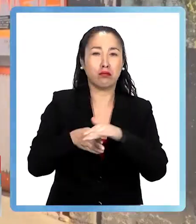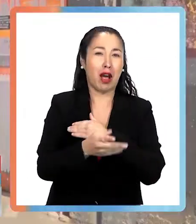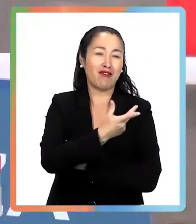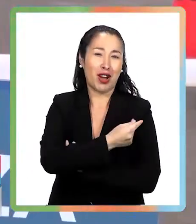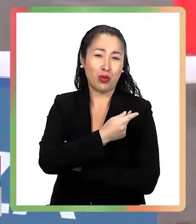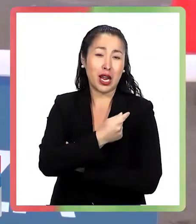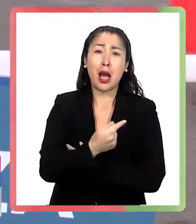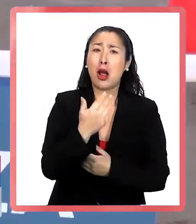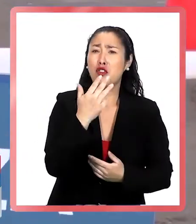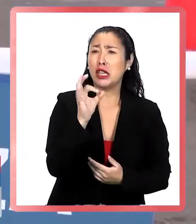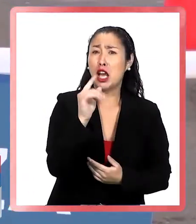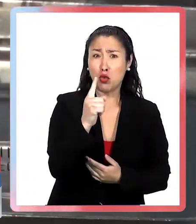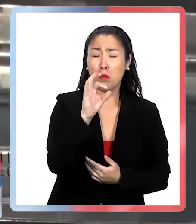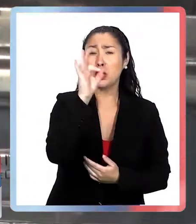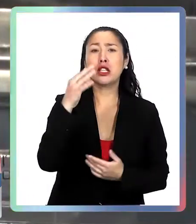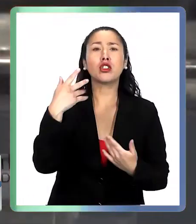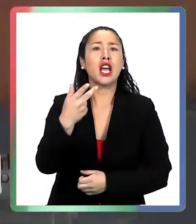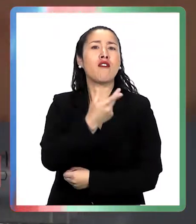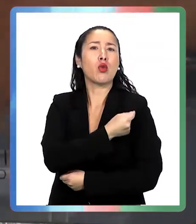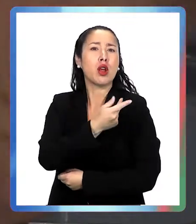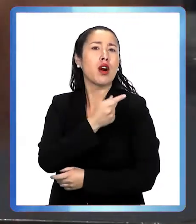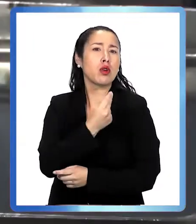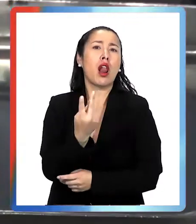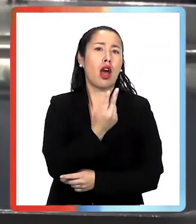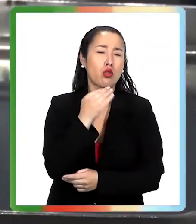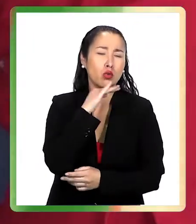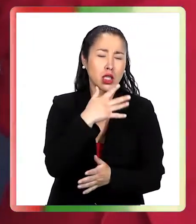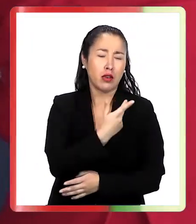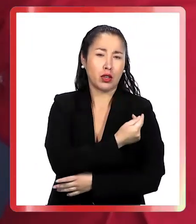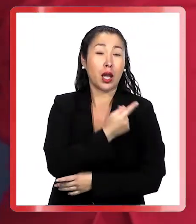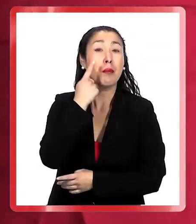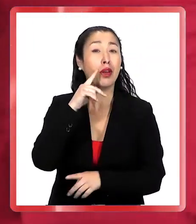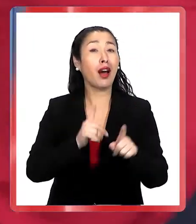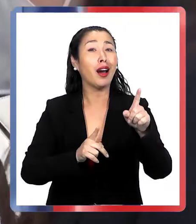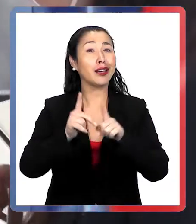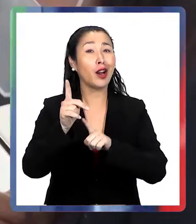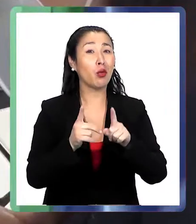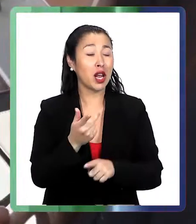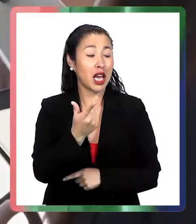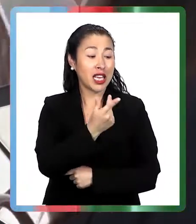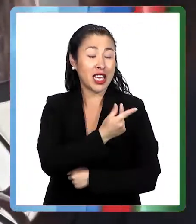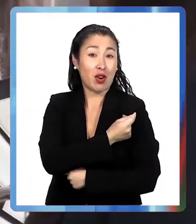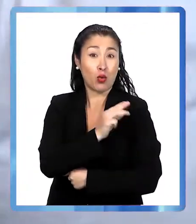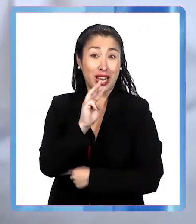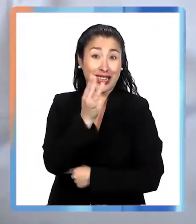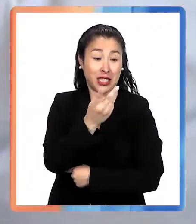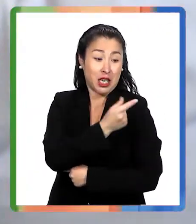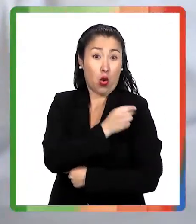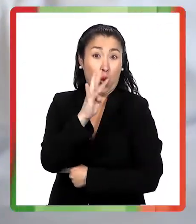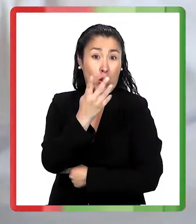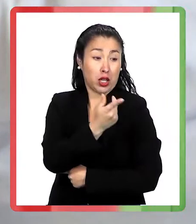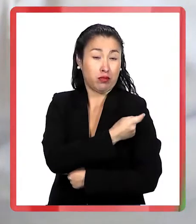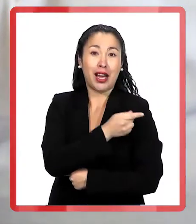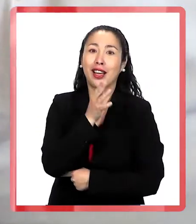Prácticamente el 91% ya tiene ambas dosis de la vacuna contra el COVID-19, pero todavía hay quienes no se han aplicado la